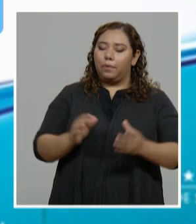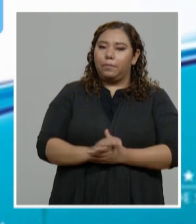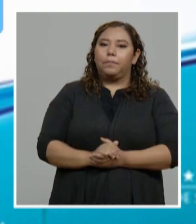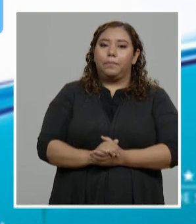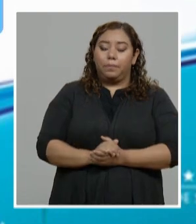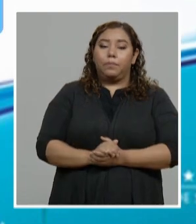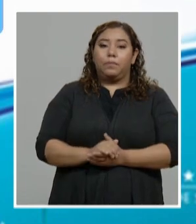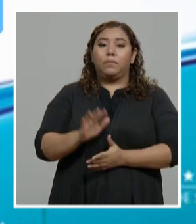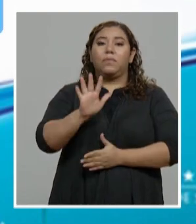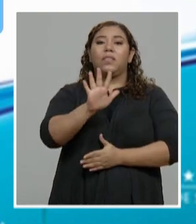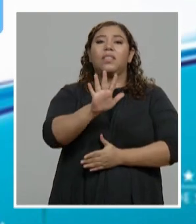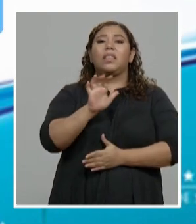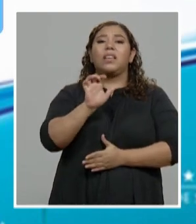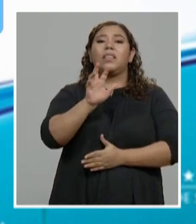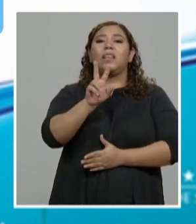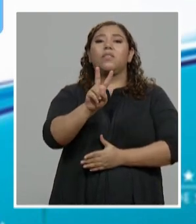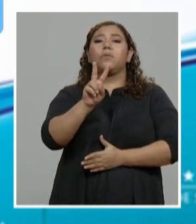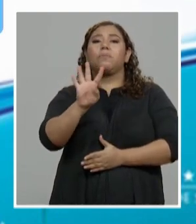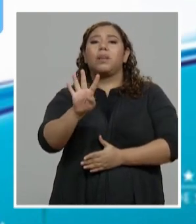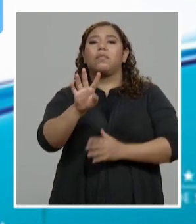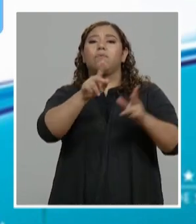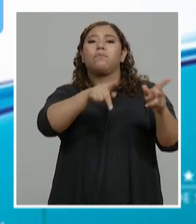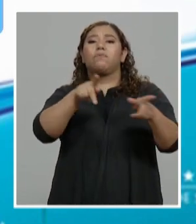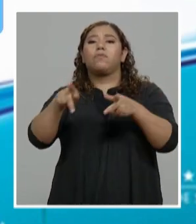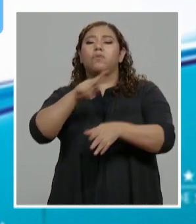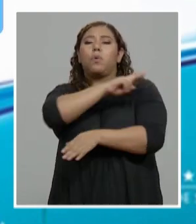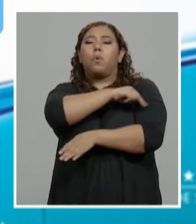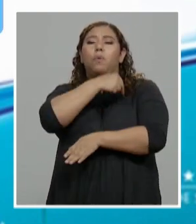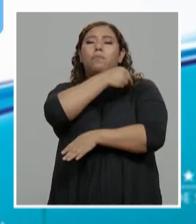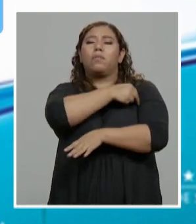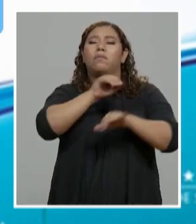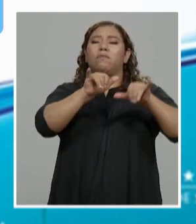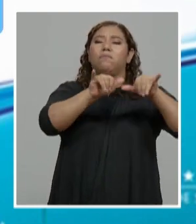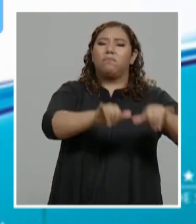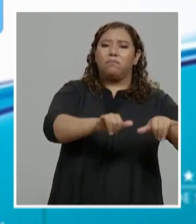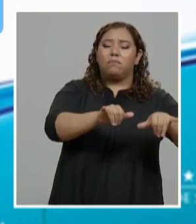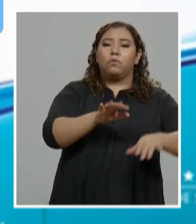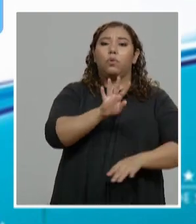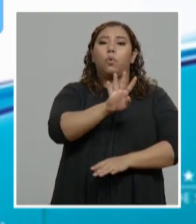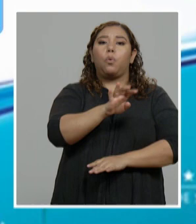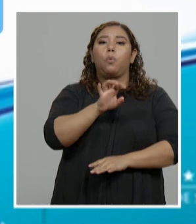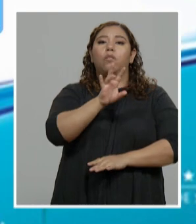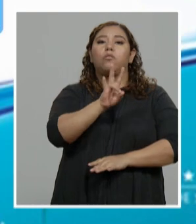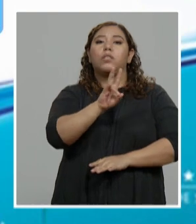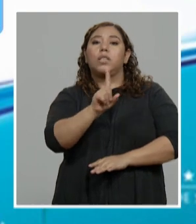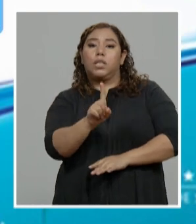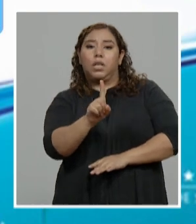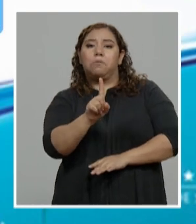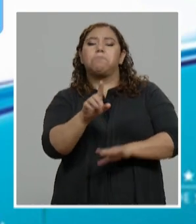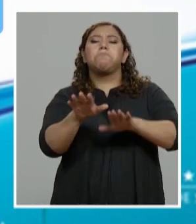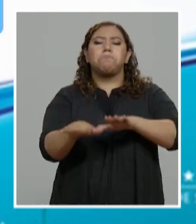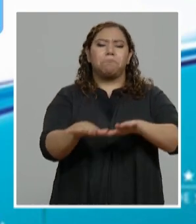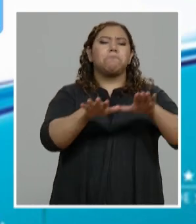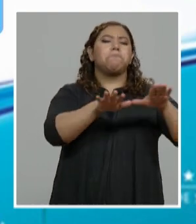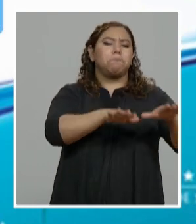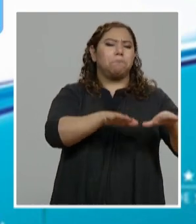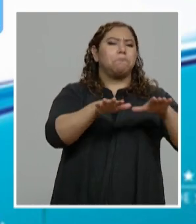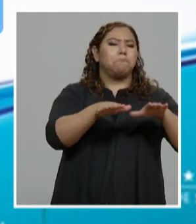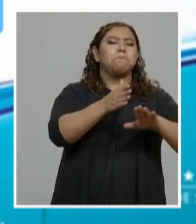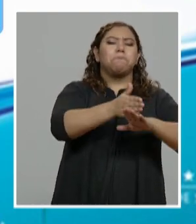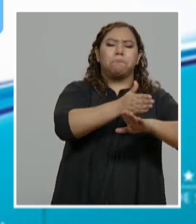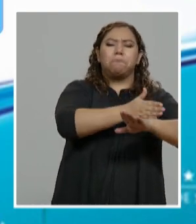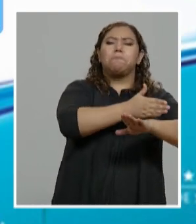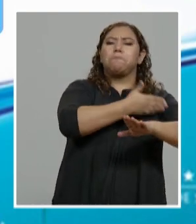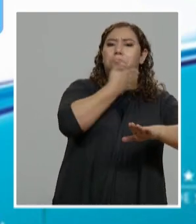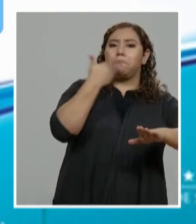524 hospitalizados, de los cuales 471 son estables, 13